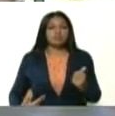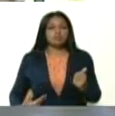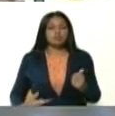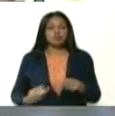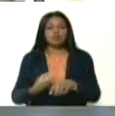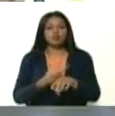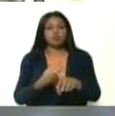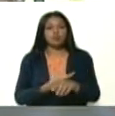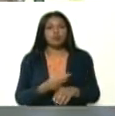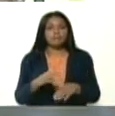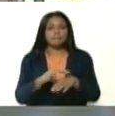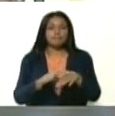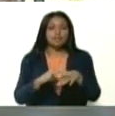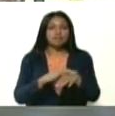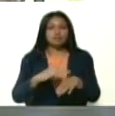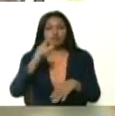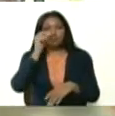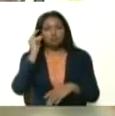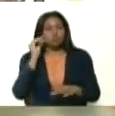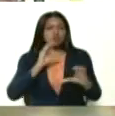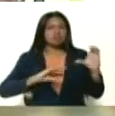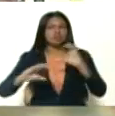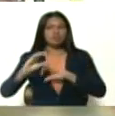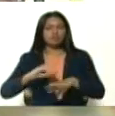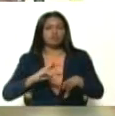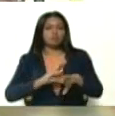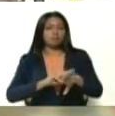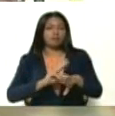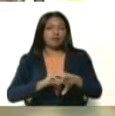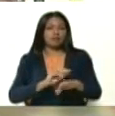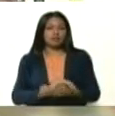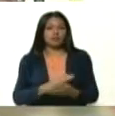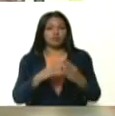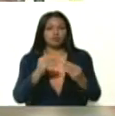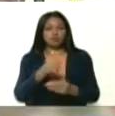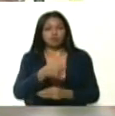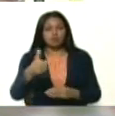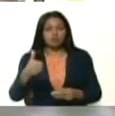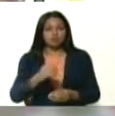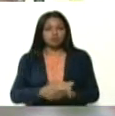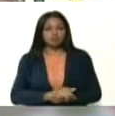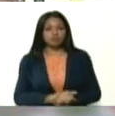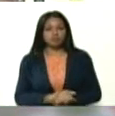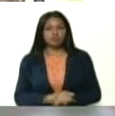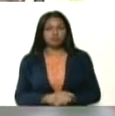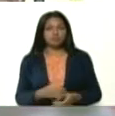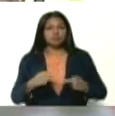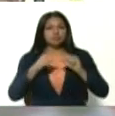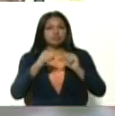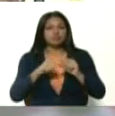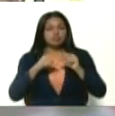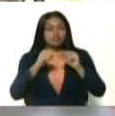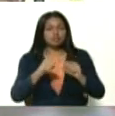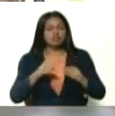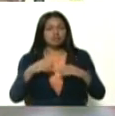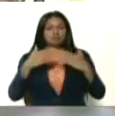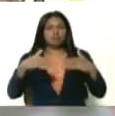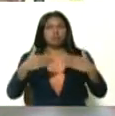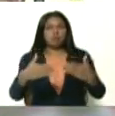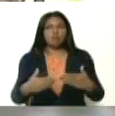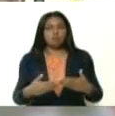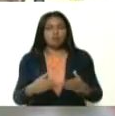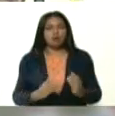gobierno, ministros, ministras, científicos, médicos, a todos ustedes, seguir perseverando, seguir